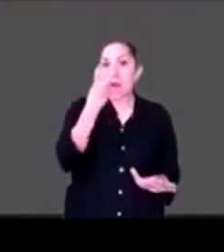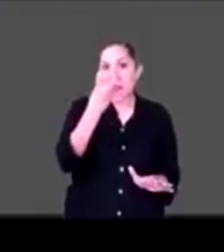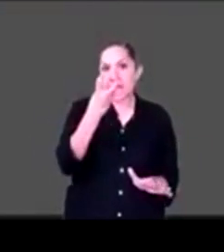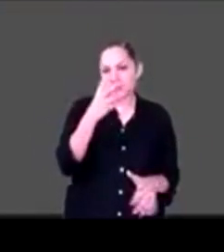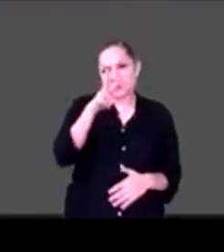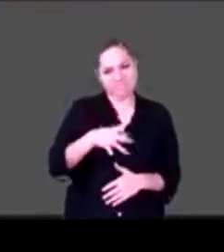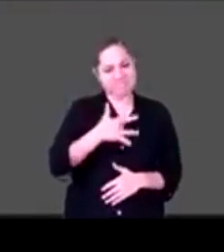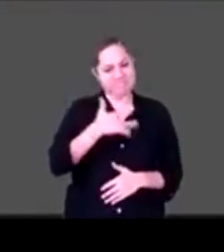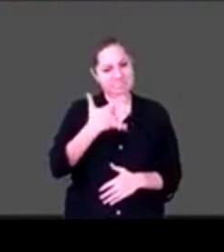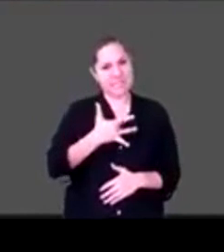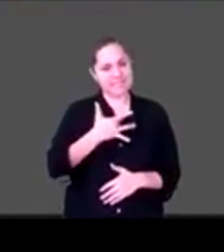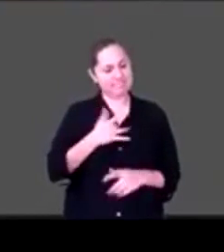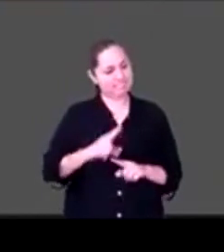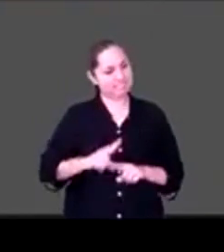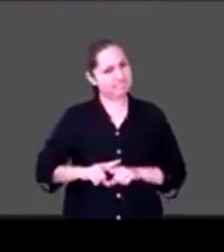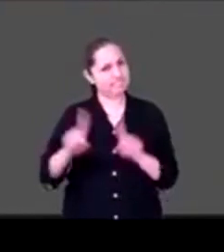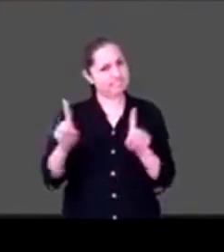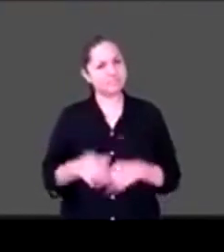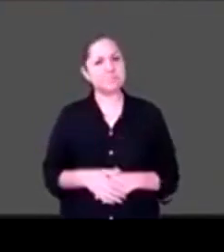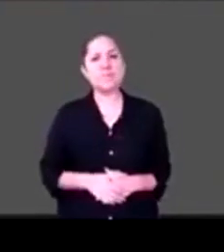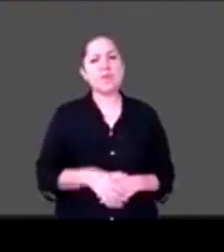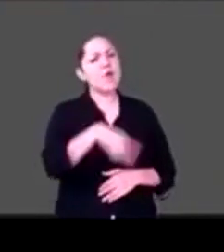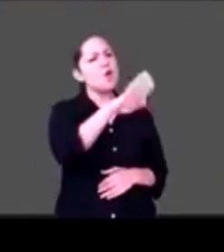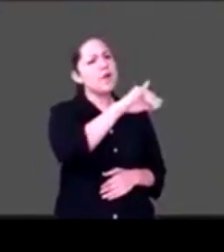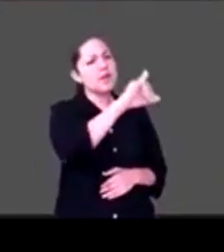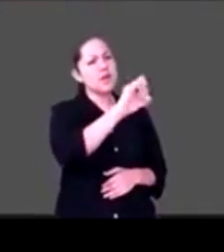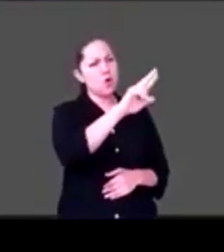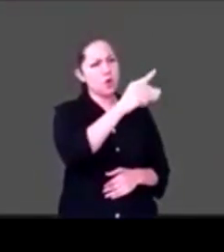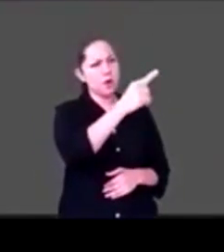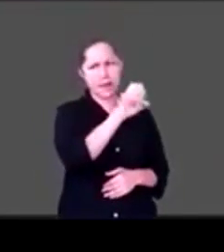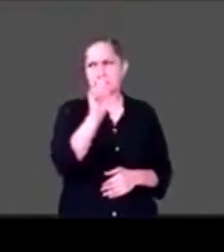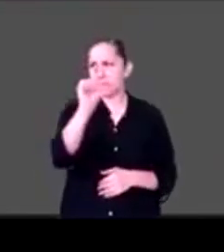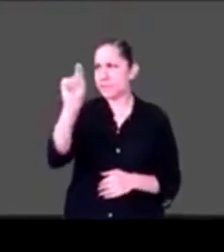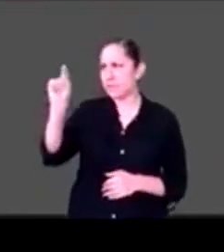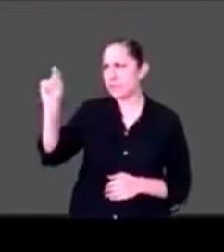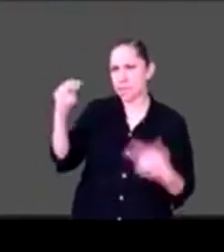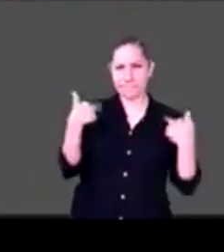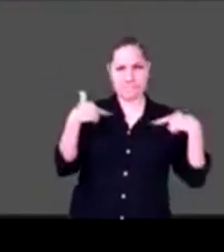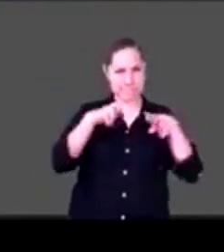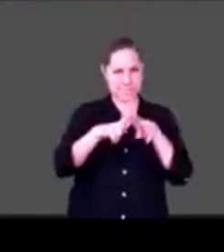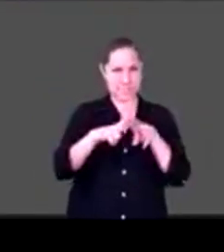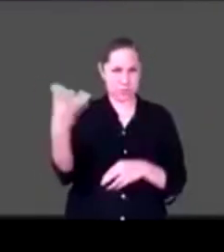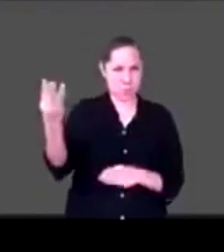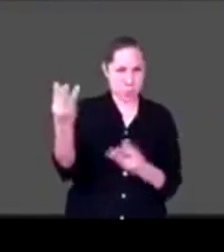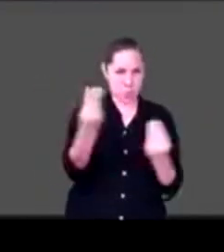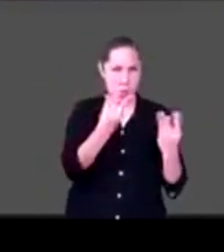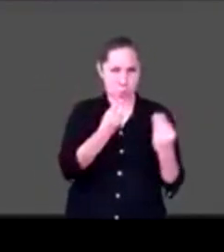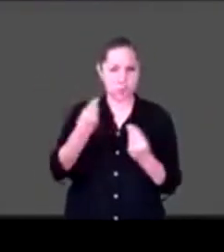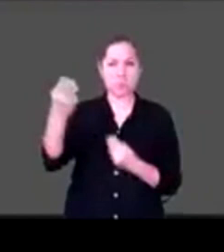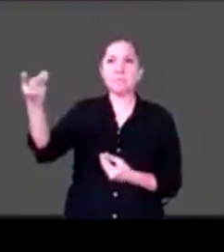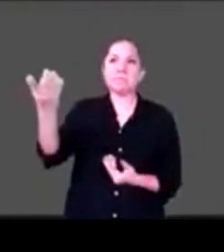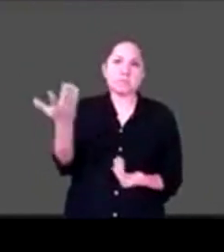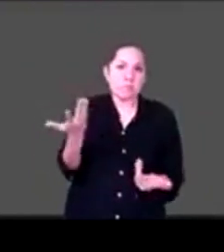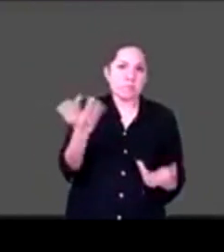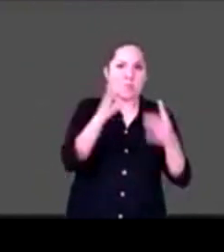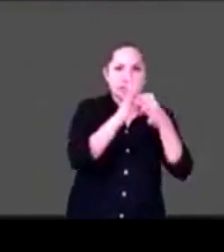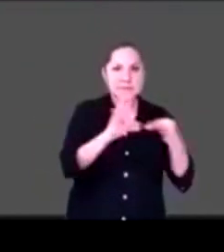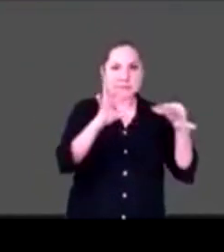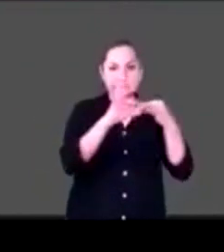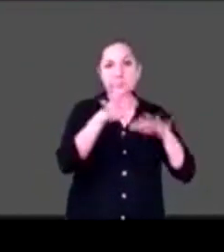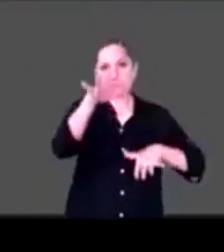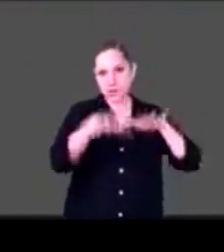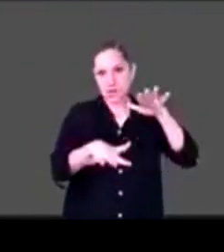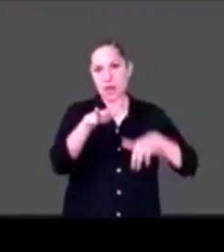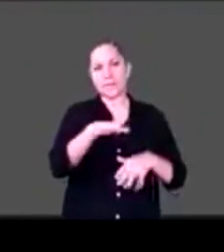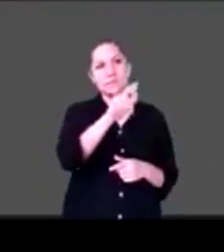Jorge, muchas personas nos están escribiendo, sobre todo maestros, que se encuentran con padres como Katia, como Bárbara y como todos